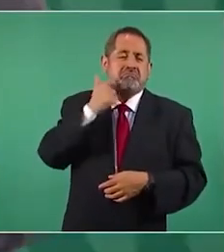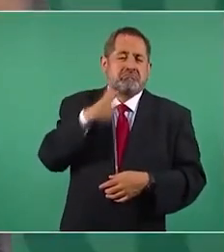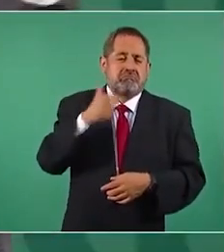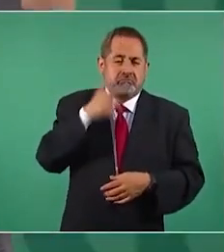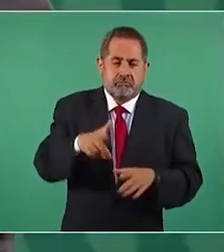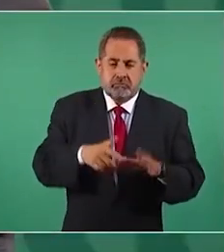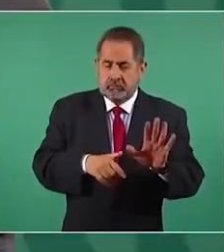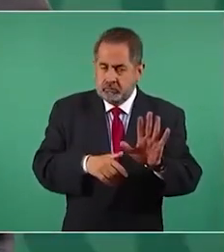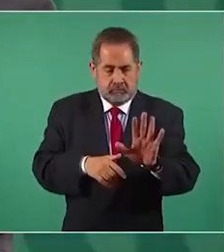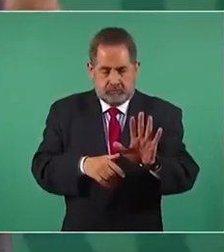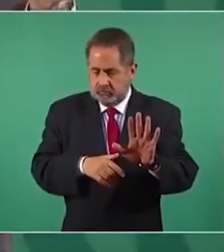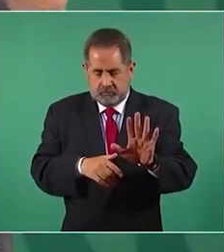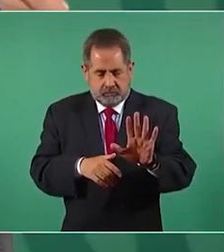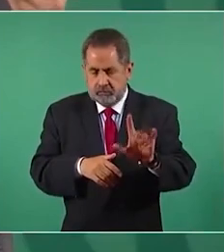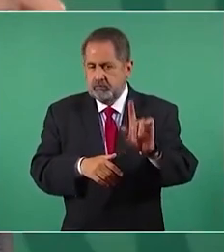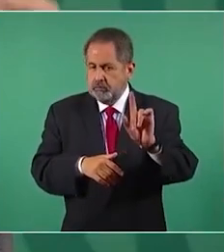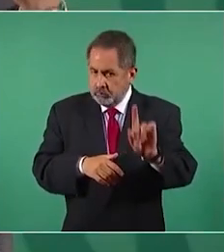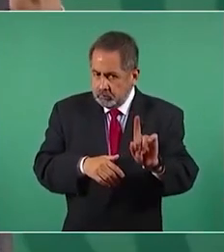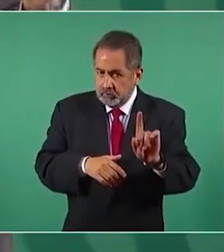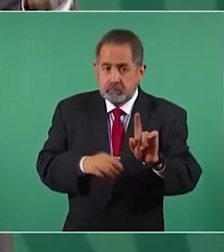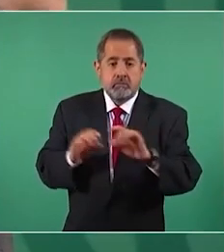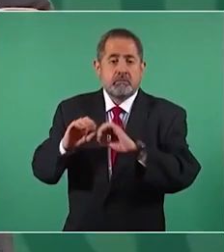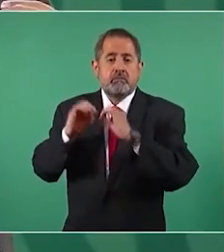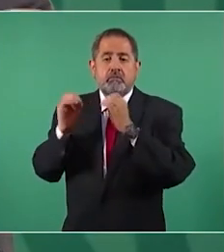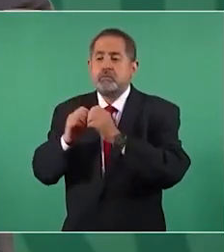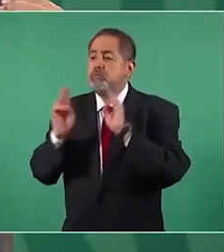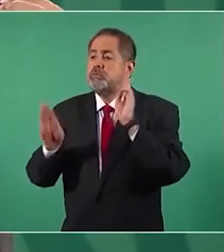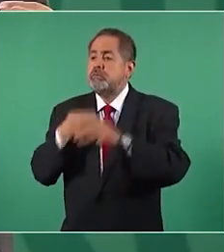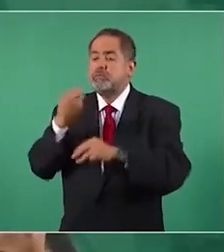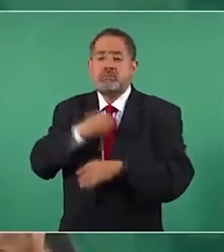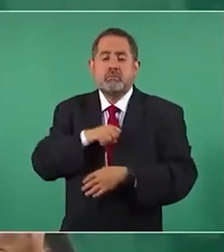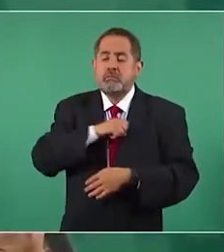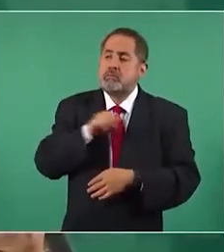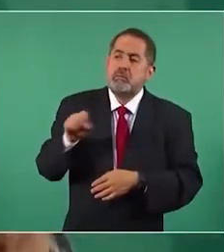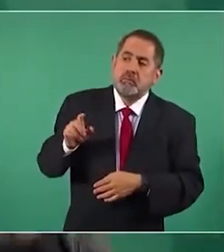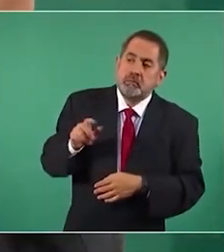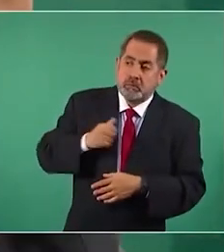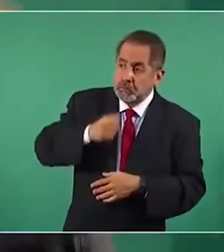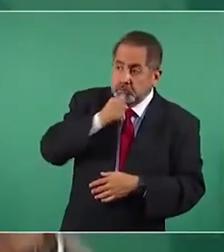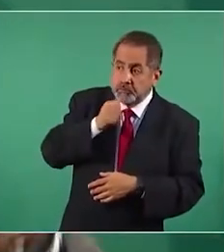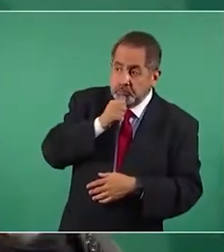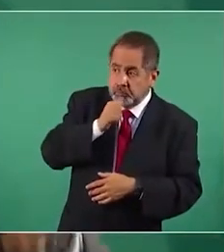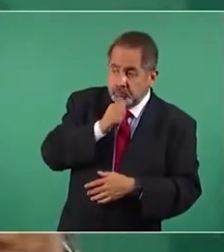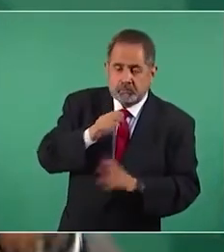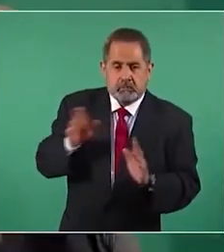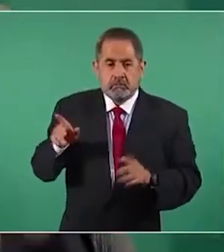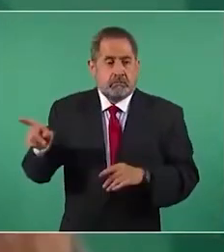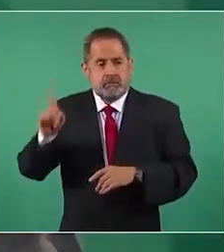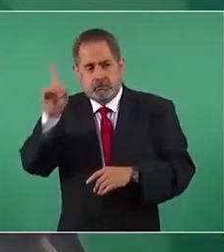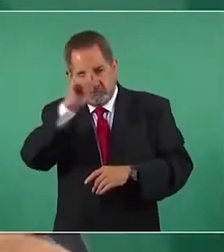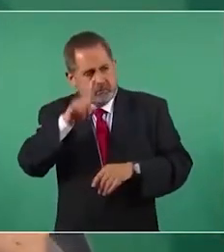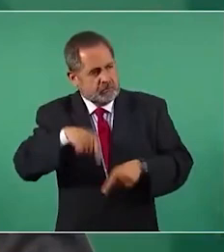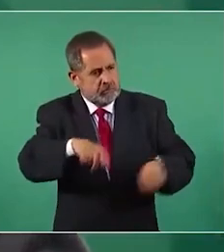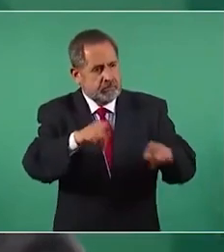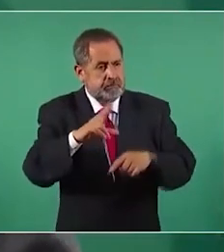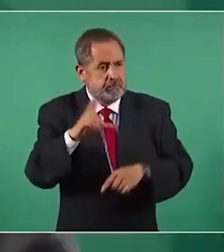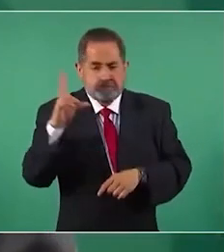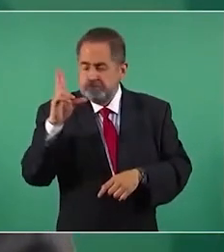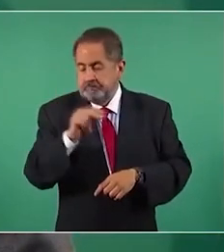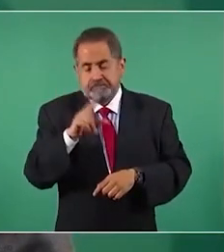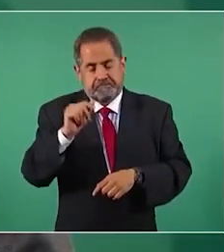vacunarlos es que la Organización Mundial de la Salud no lo está recomendando